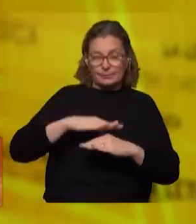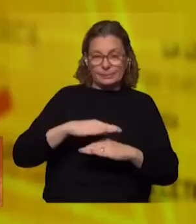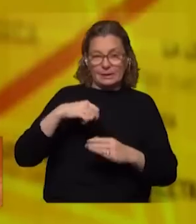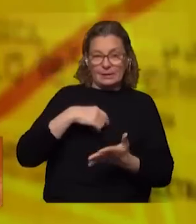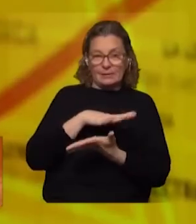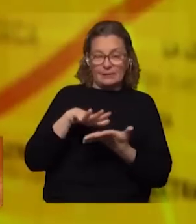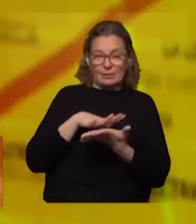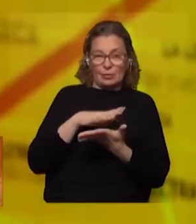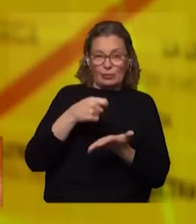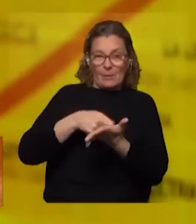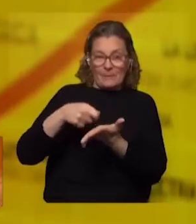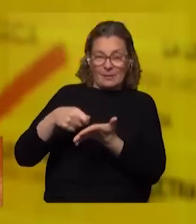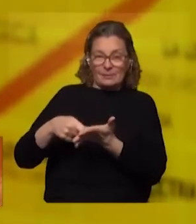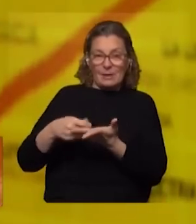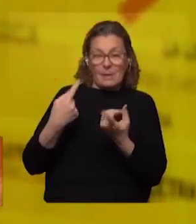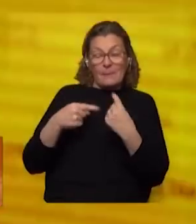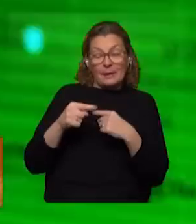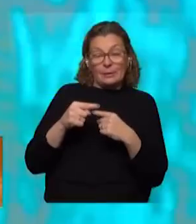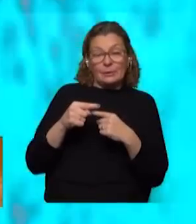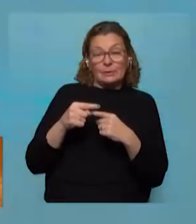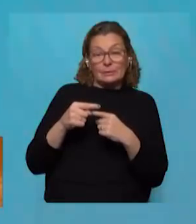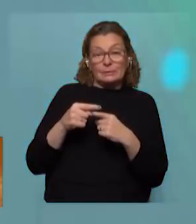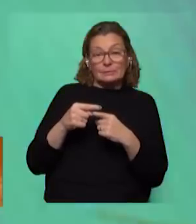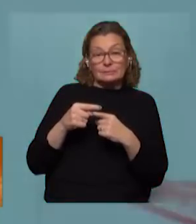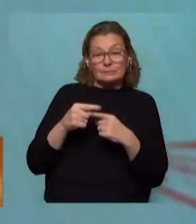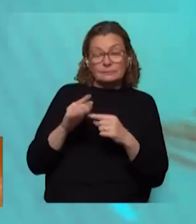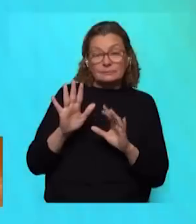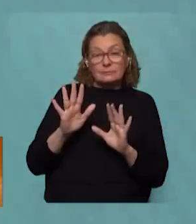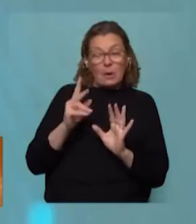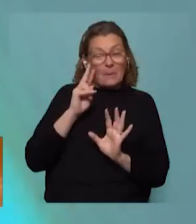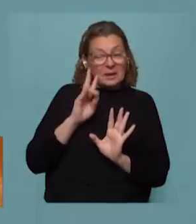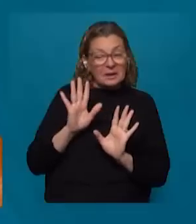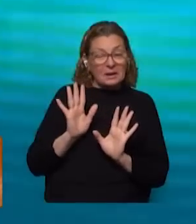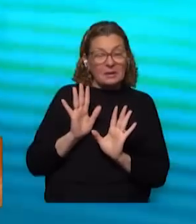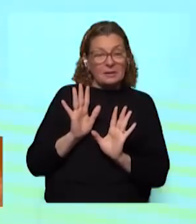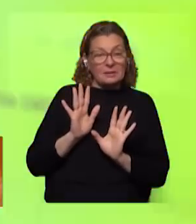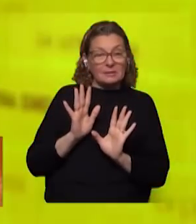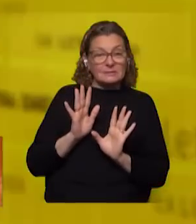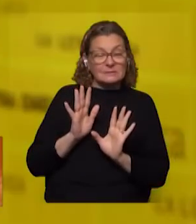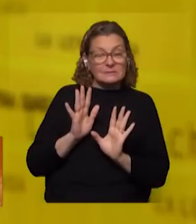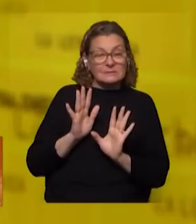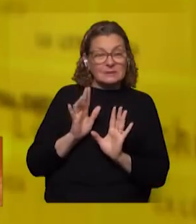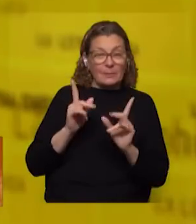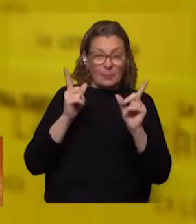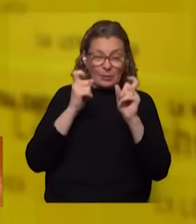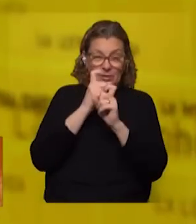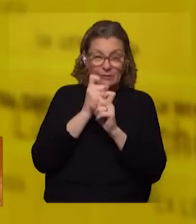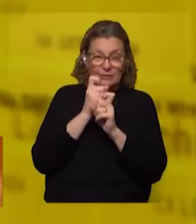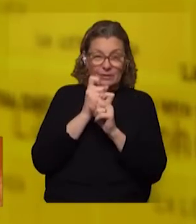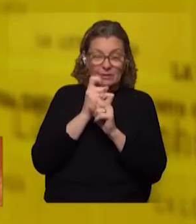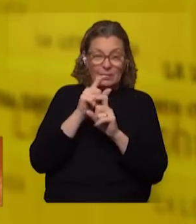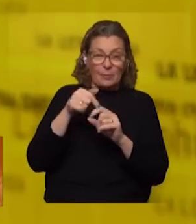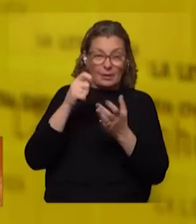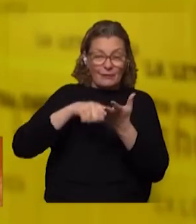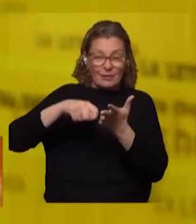situación de los deudores pero lo que uno observa que es muy difícil una vez que se lanza una